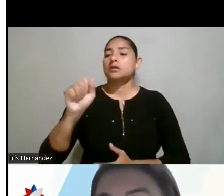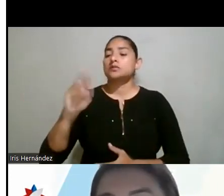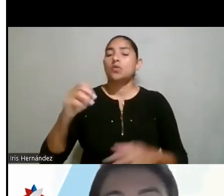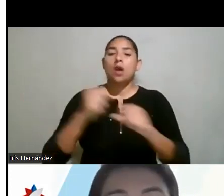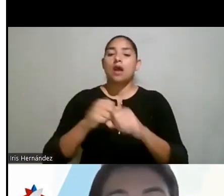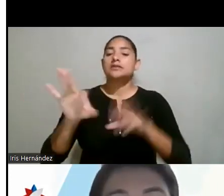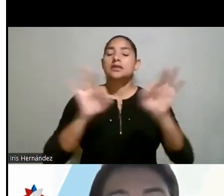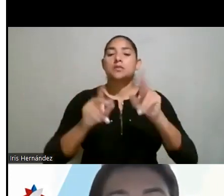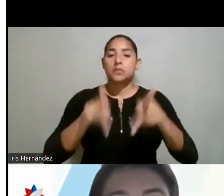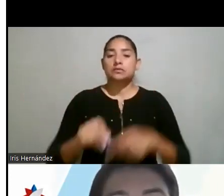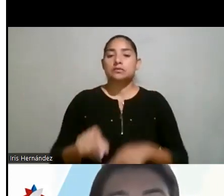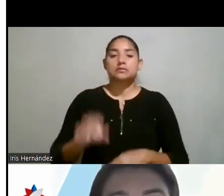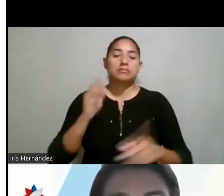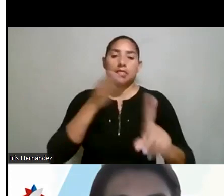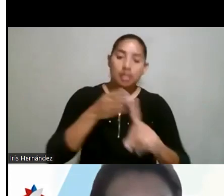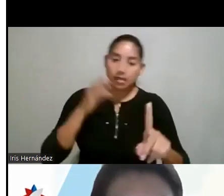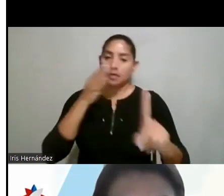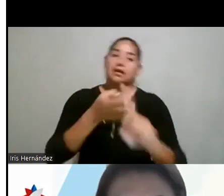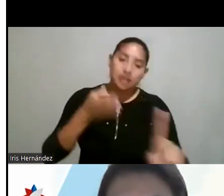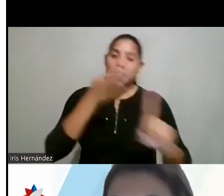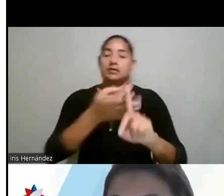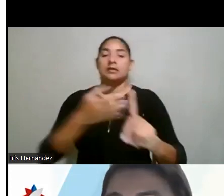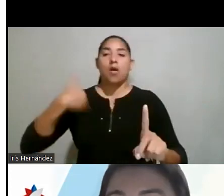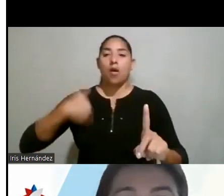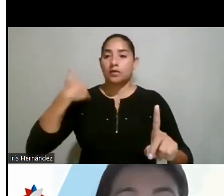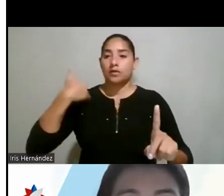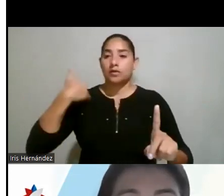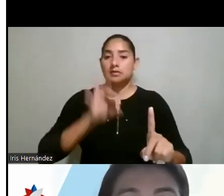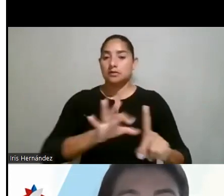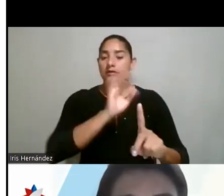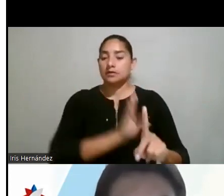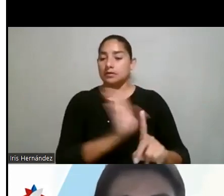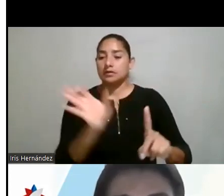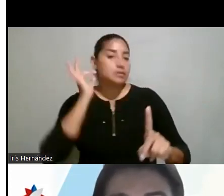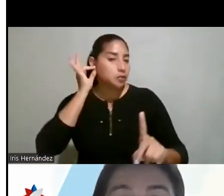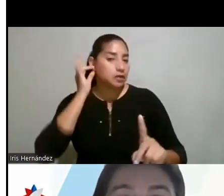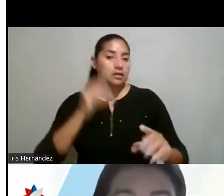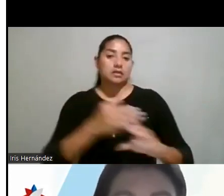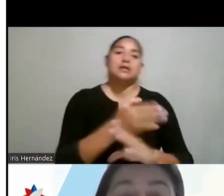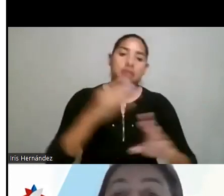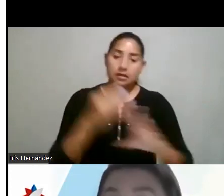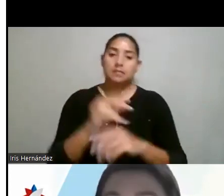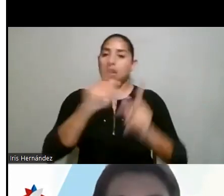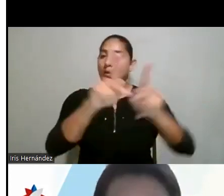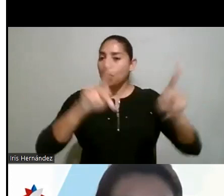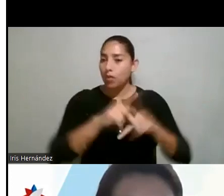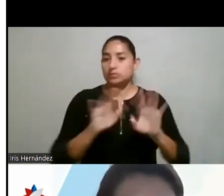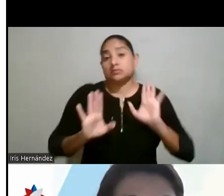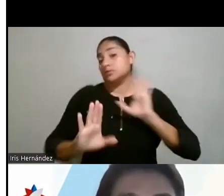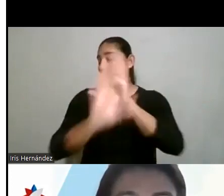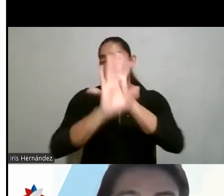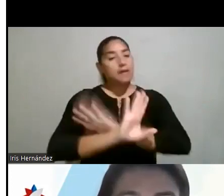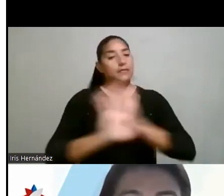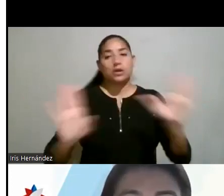los candidatos masculinos en vez de los, las personas, las candidatas femeninas para un puesto. Por poner un ejemplo,